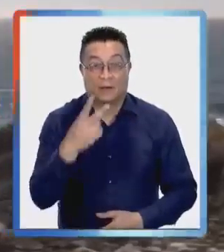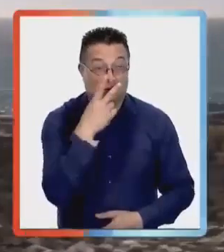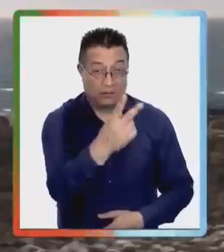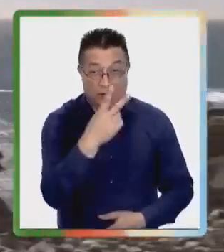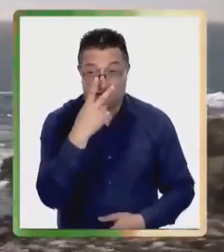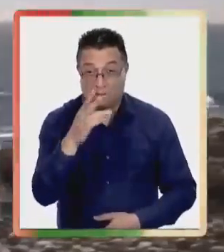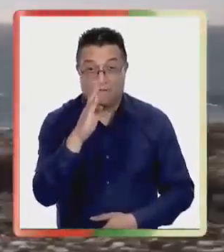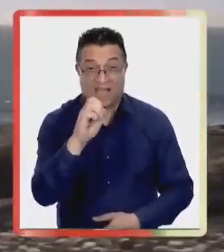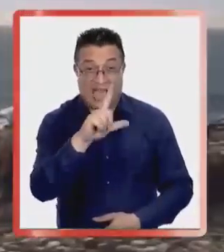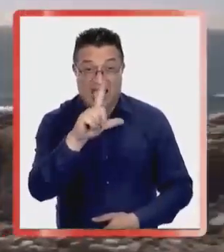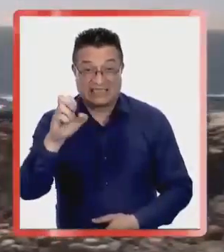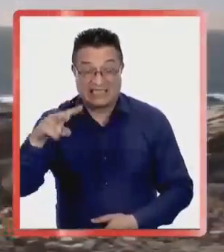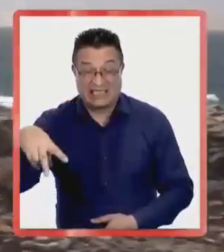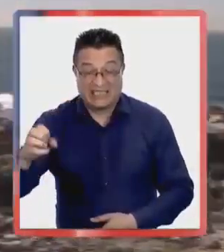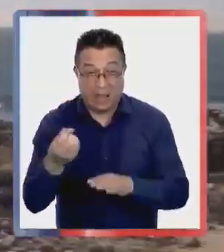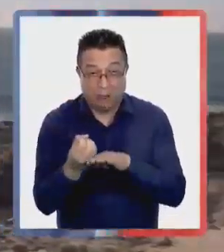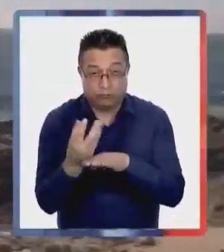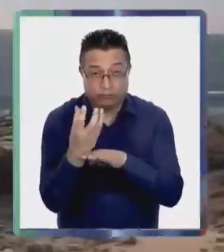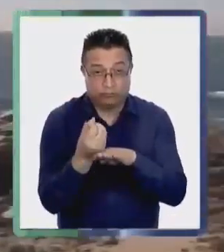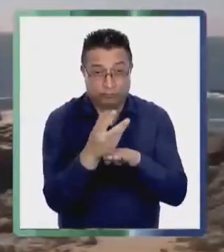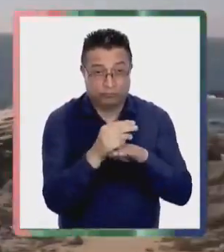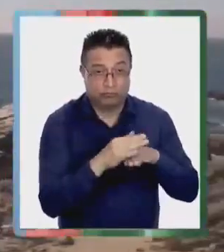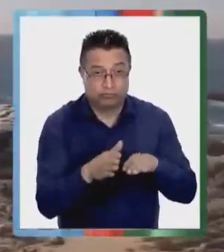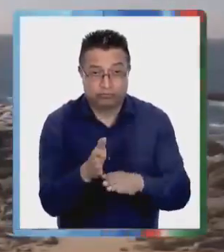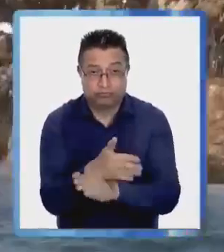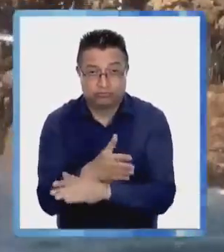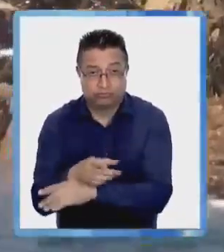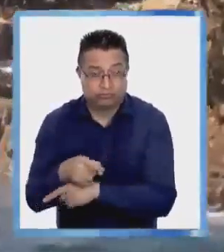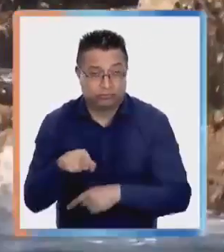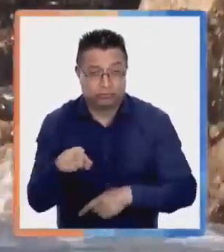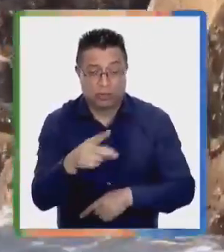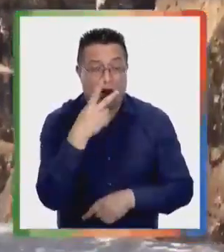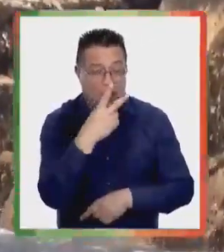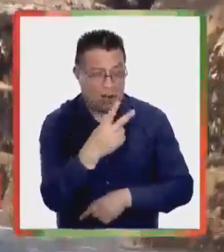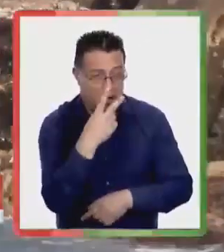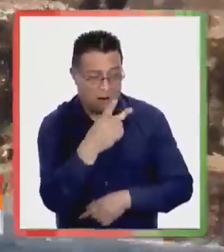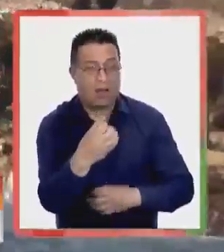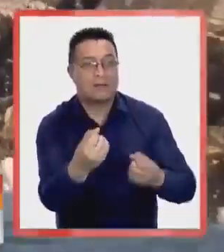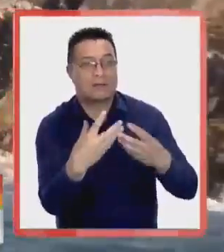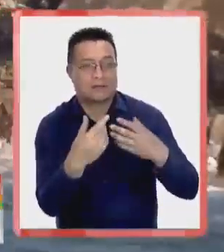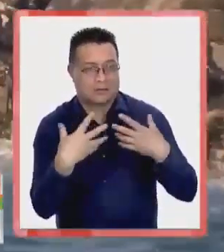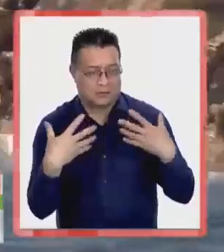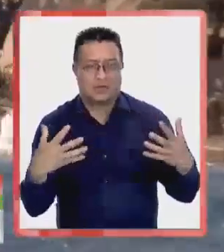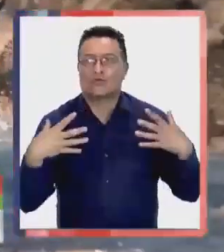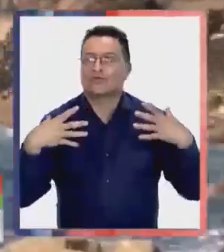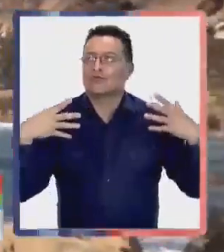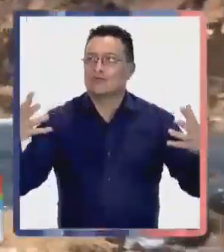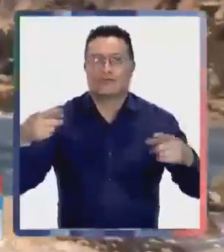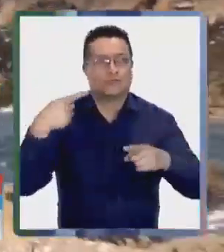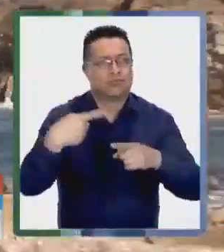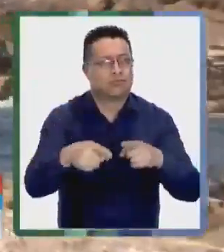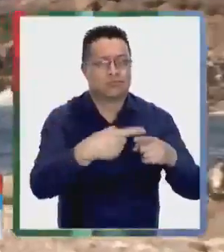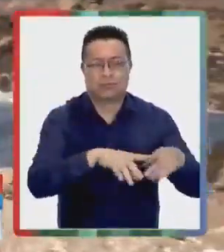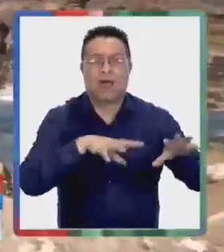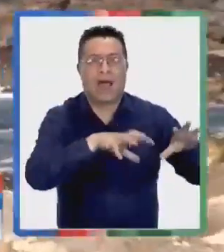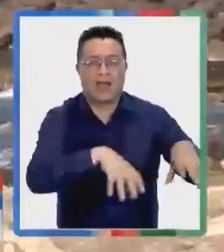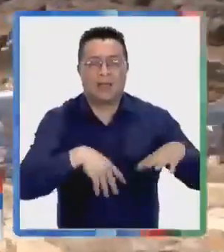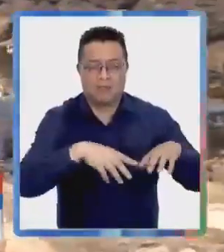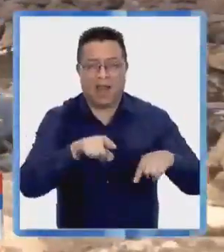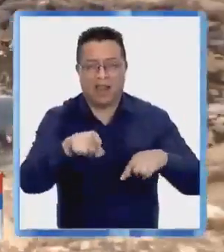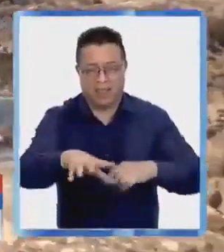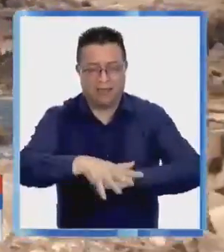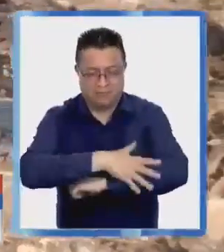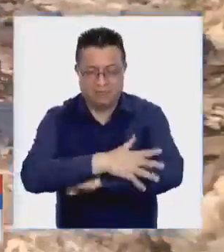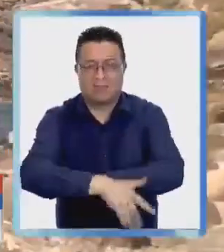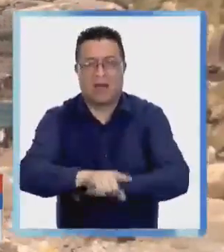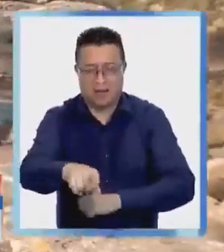Avistamiento de ballenas Las habitan en toda nuestra costa y aparecen para enseñarnos de la inmensidad de nuestra fauna marina y del